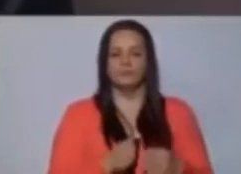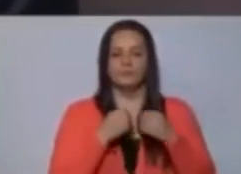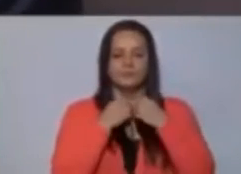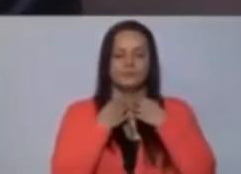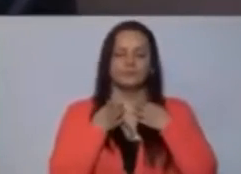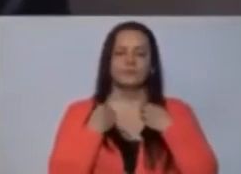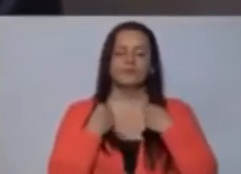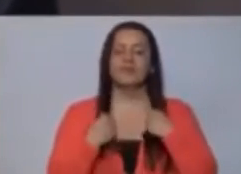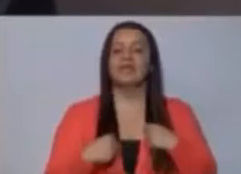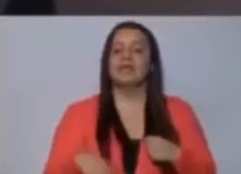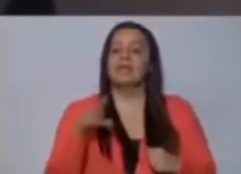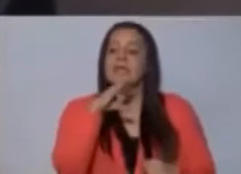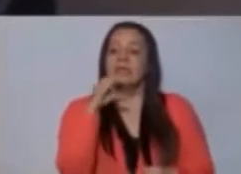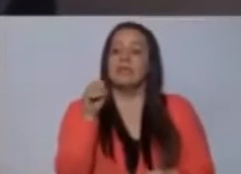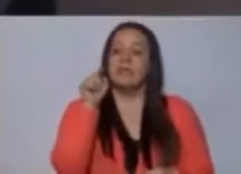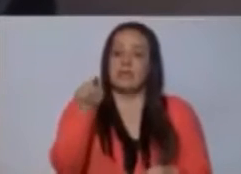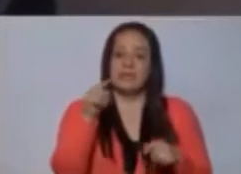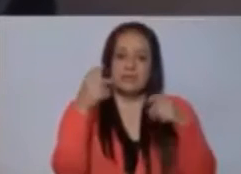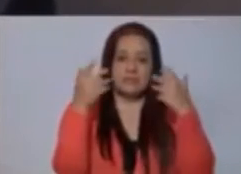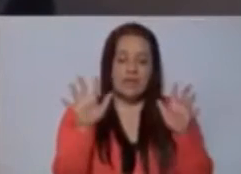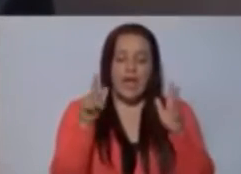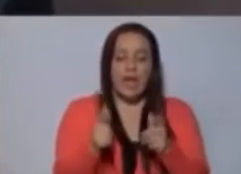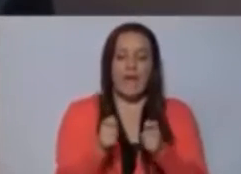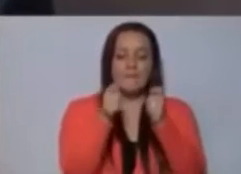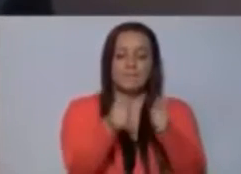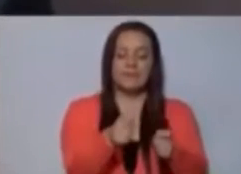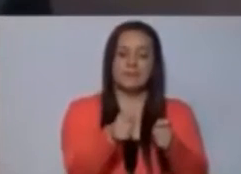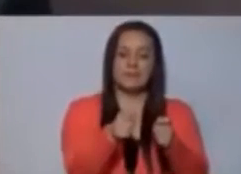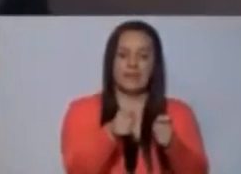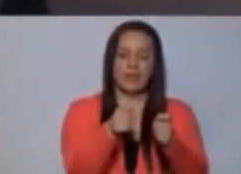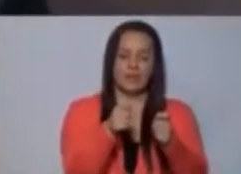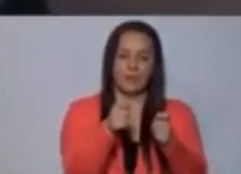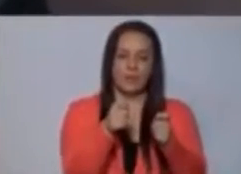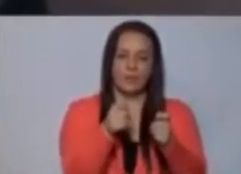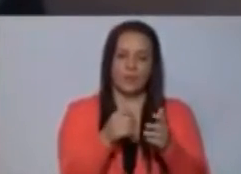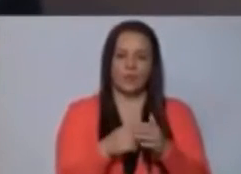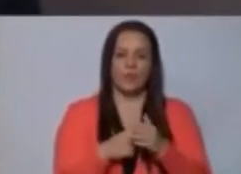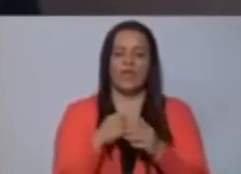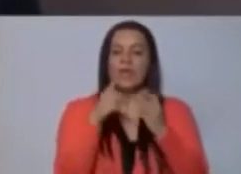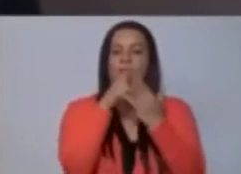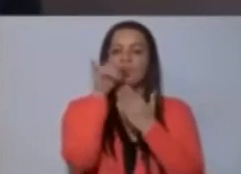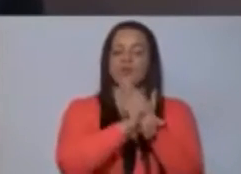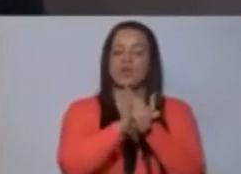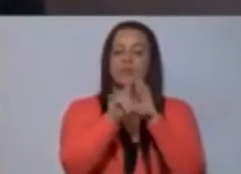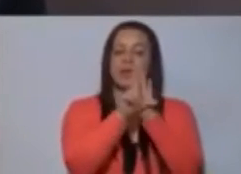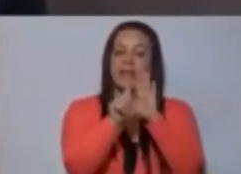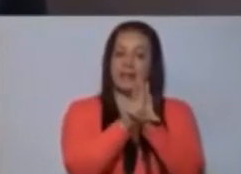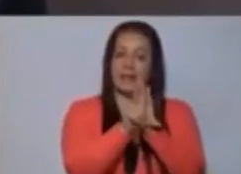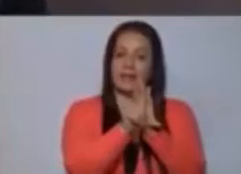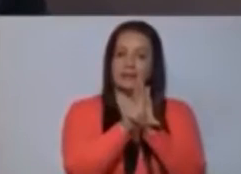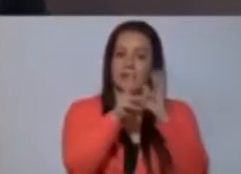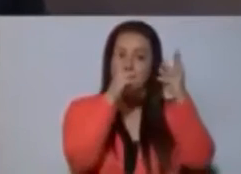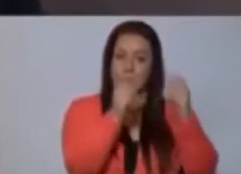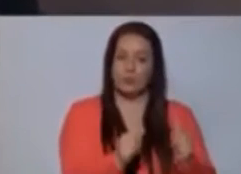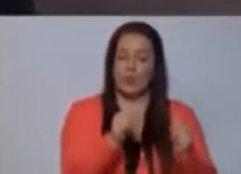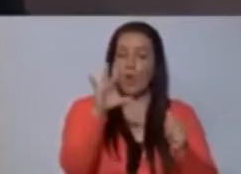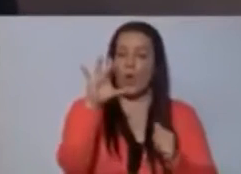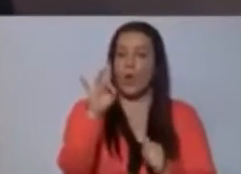Y habiendo sido presentado el proyecto de ley de presupuesto el 8 de abril,